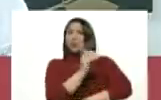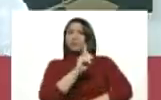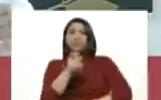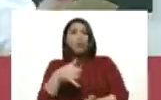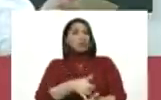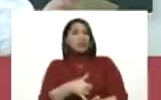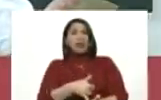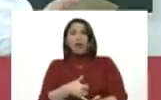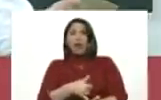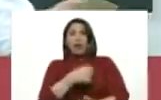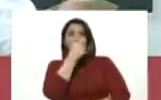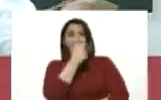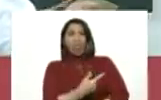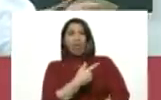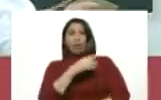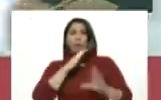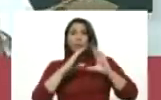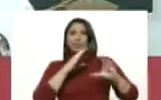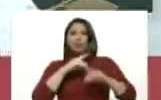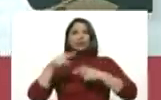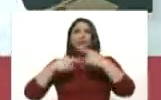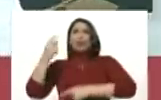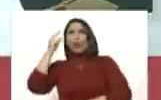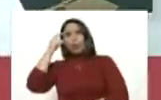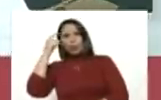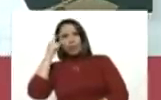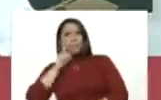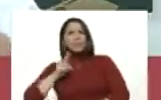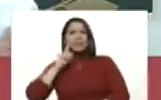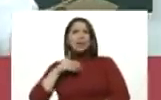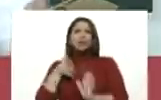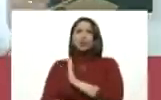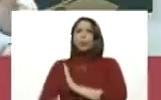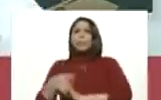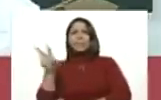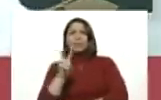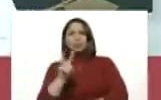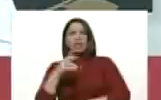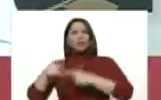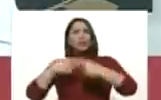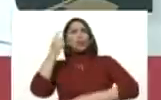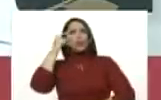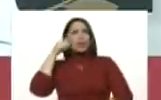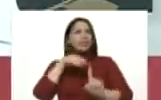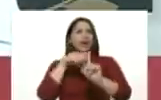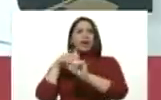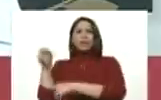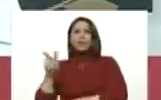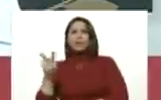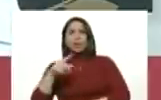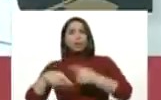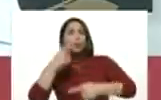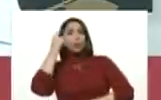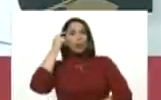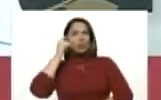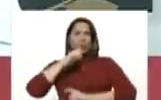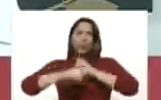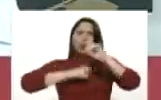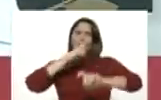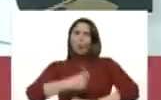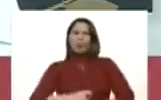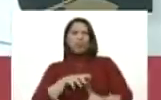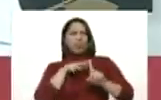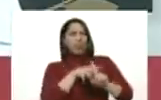comunicacionalmente. Todos los días está mintiendo de Venezuela. Todos los días está atacando a Venezuela. Todos los días con su odio, con su